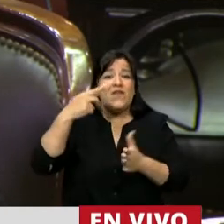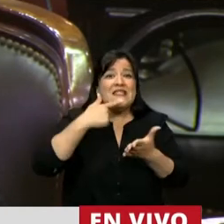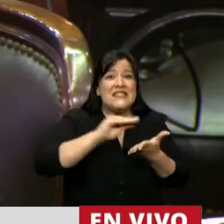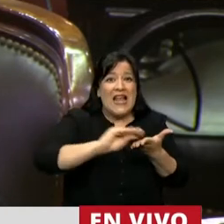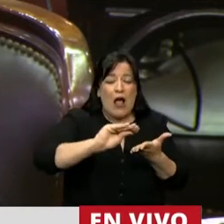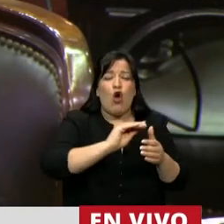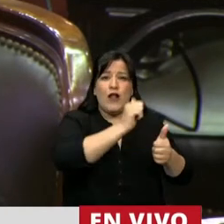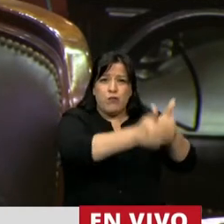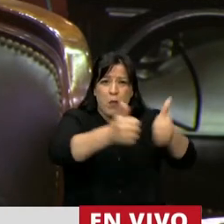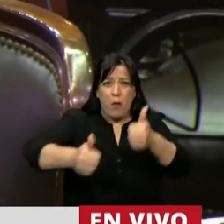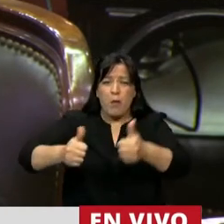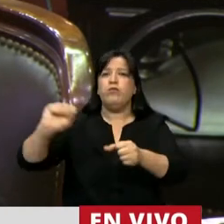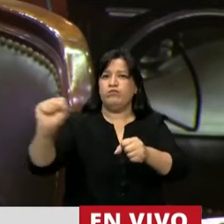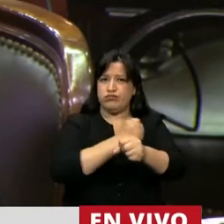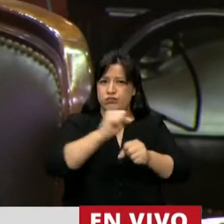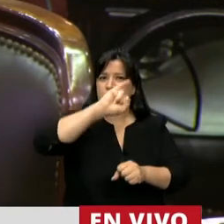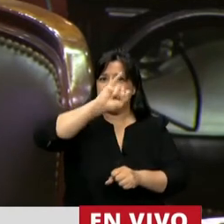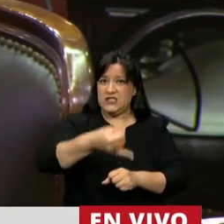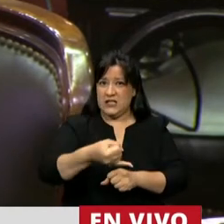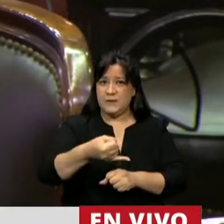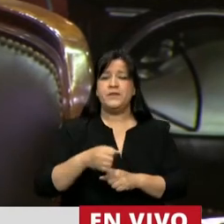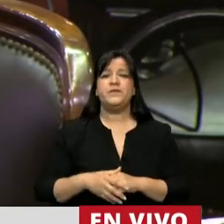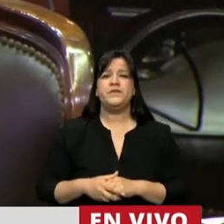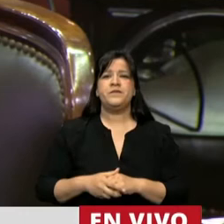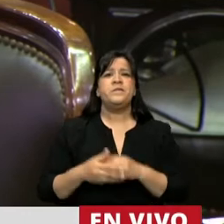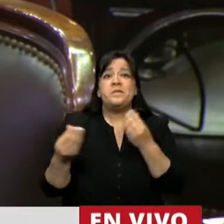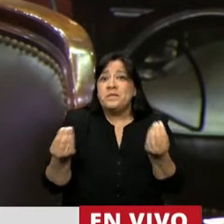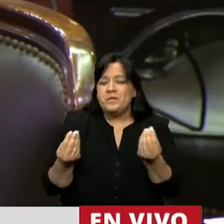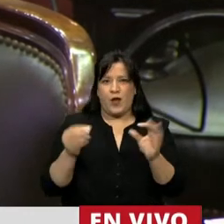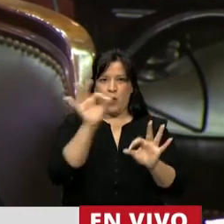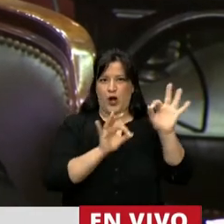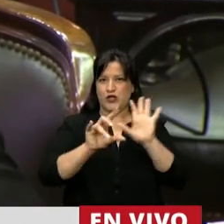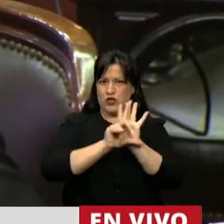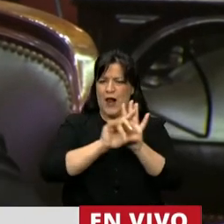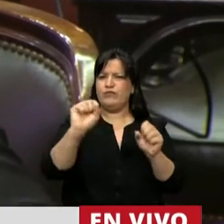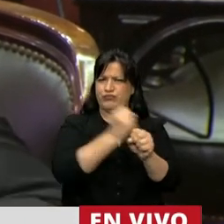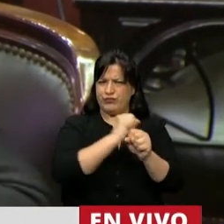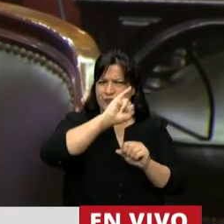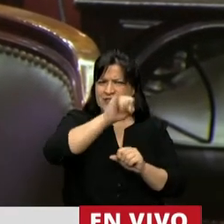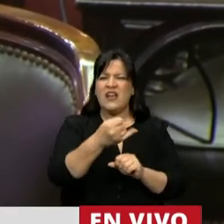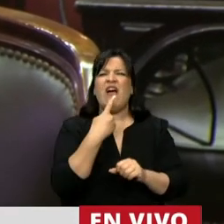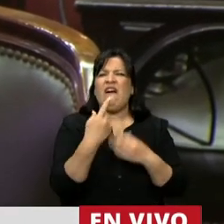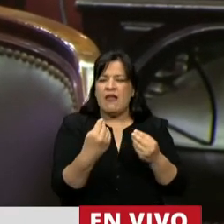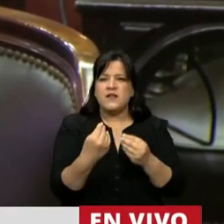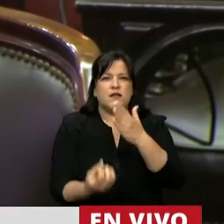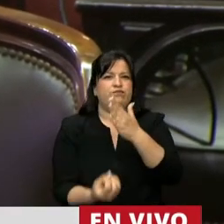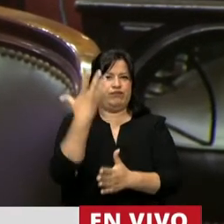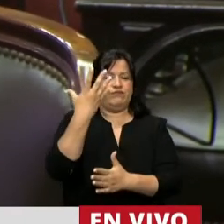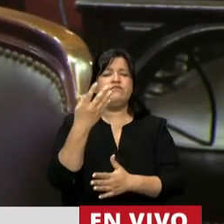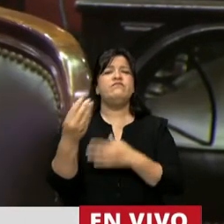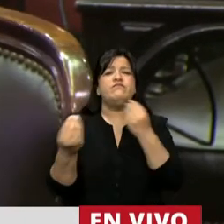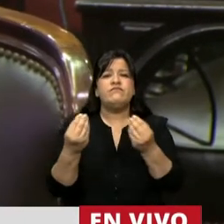presentes aprobaron este proyecto de ley que establece la creación de